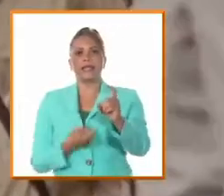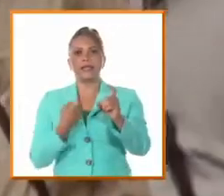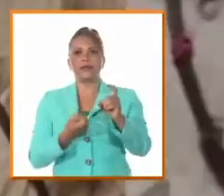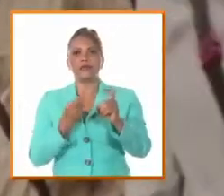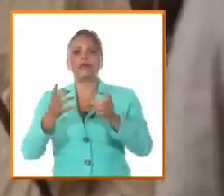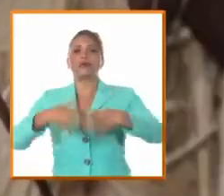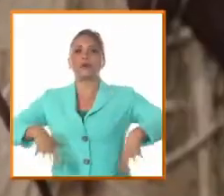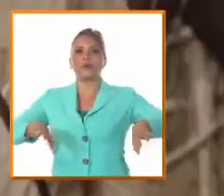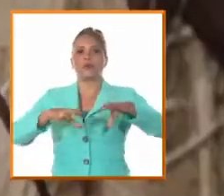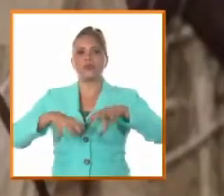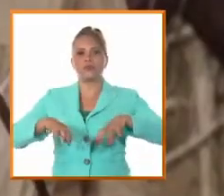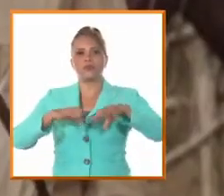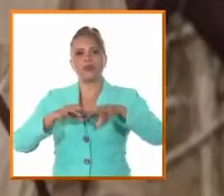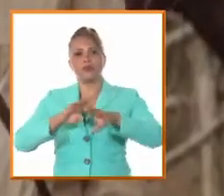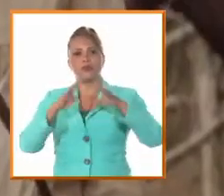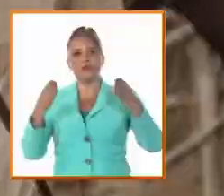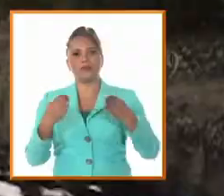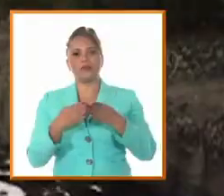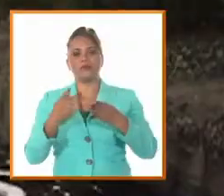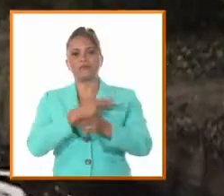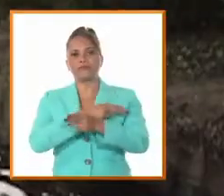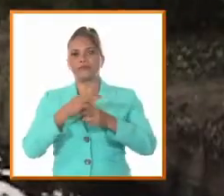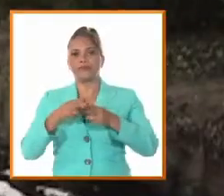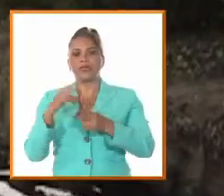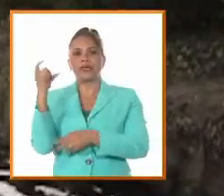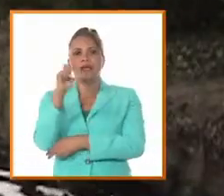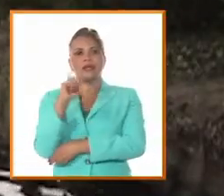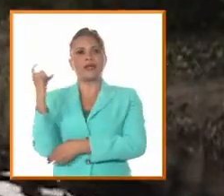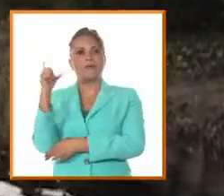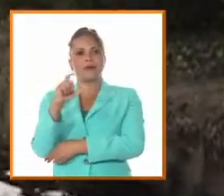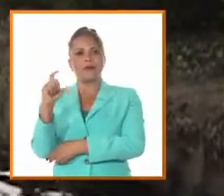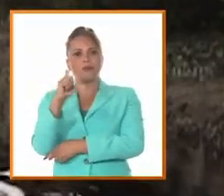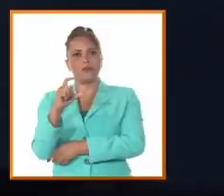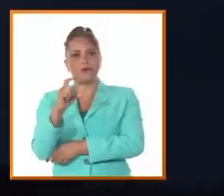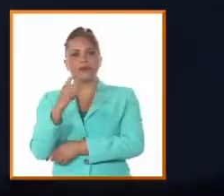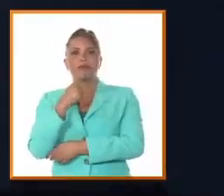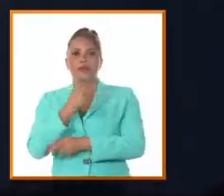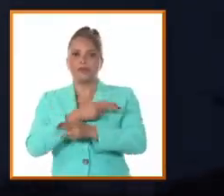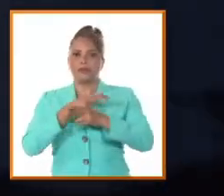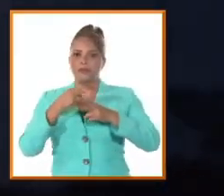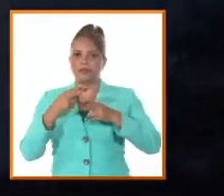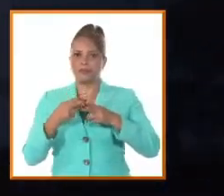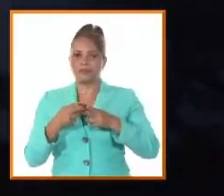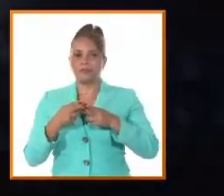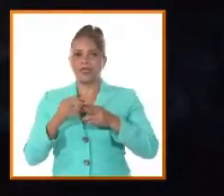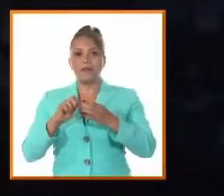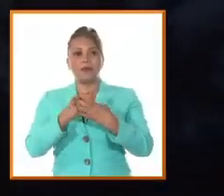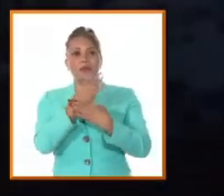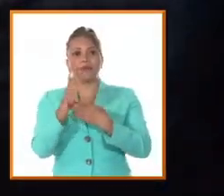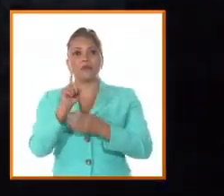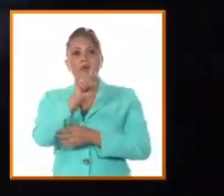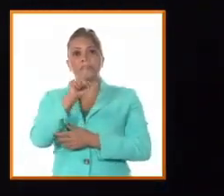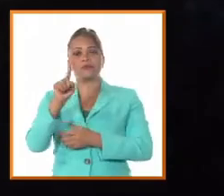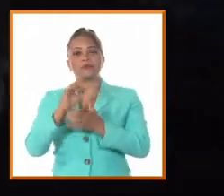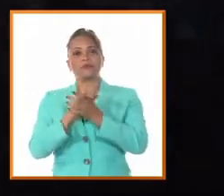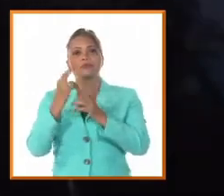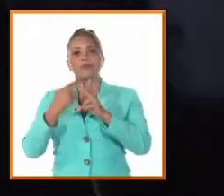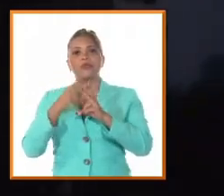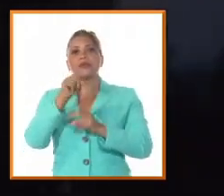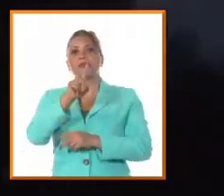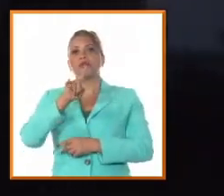en las condiciones de las extensas sabanas de Camagüey, con su aporte como estadista y patriota. En la madrugada del 11 de mayo de